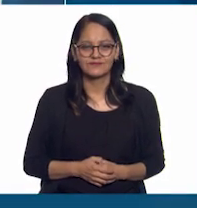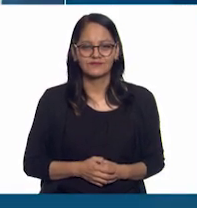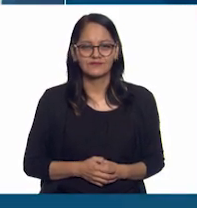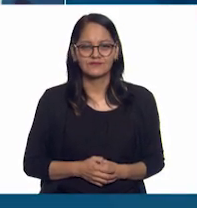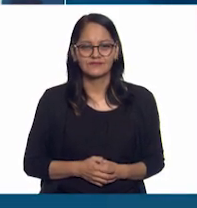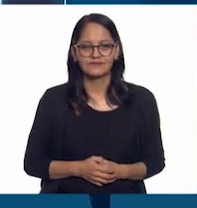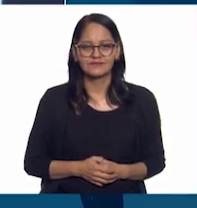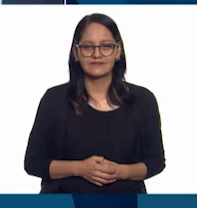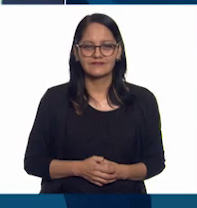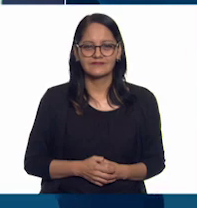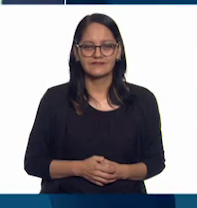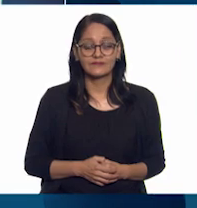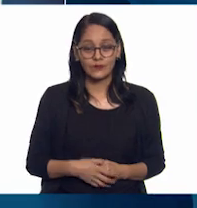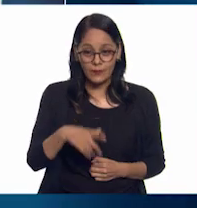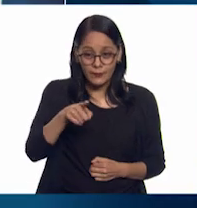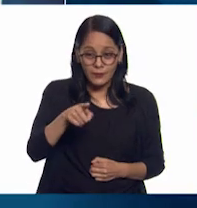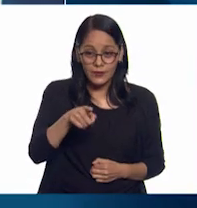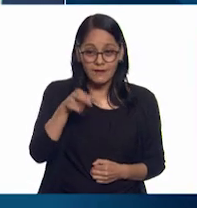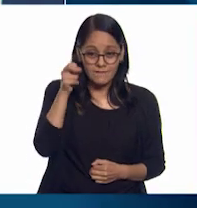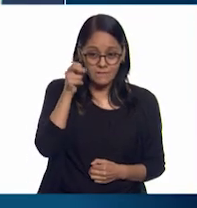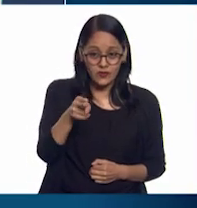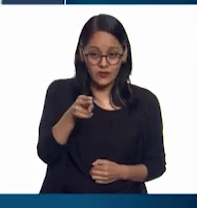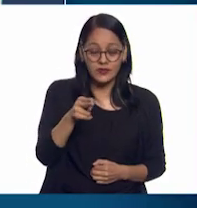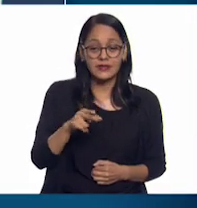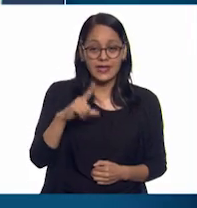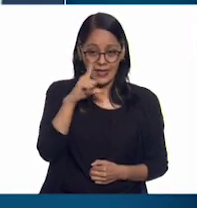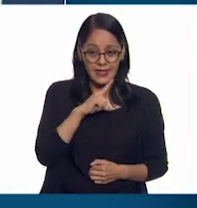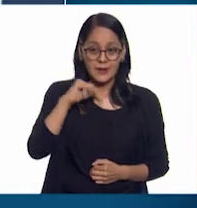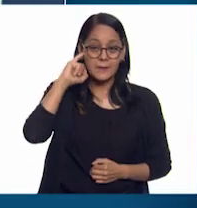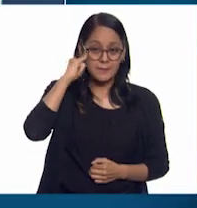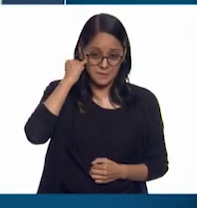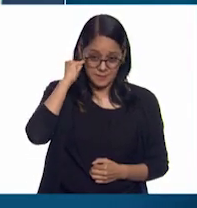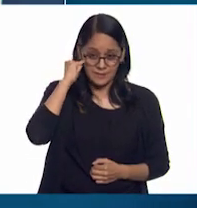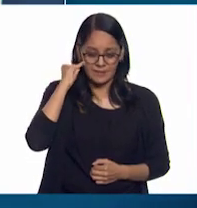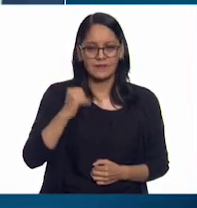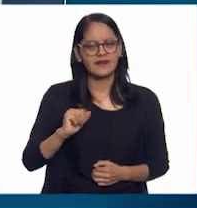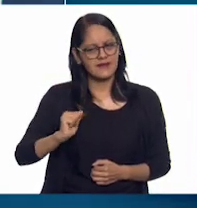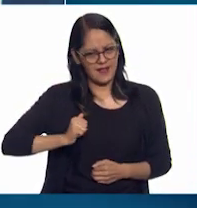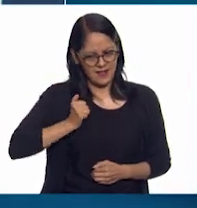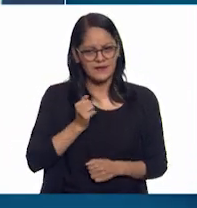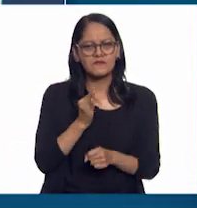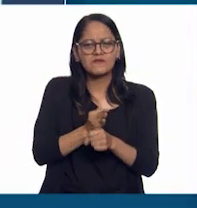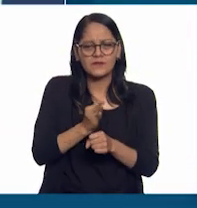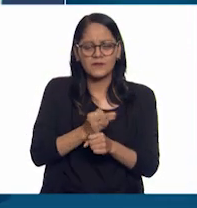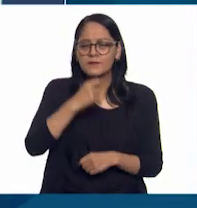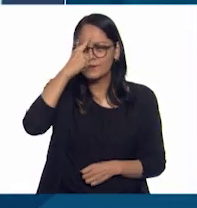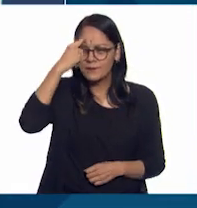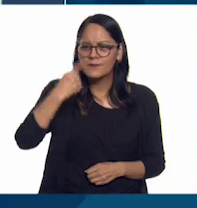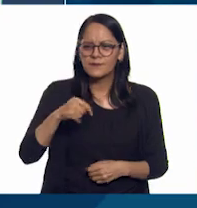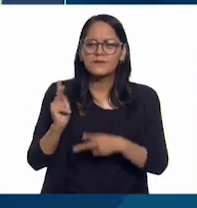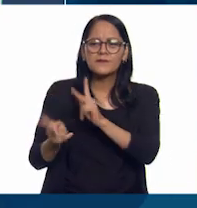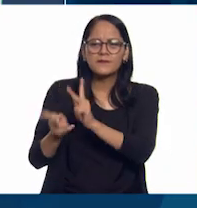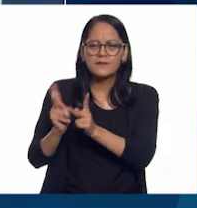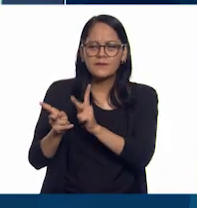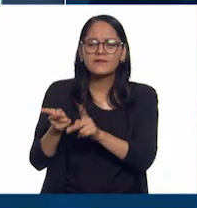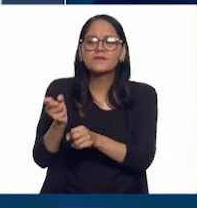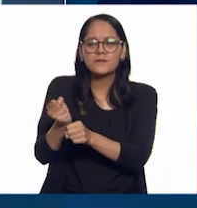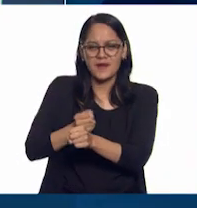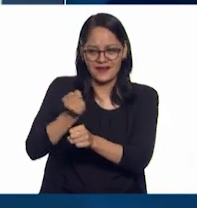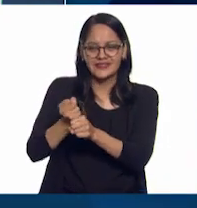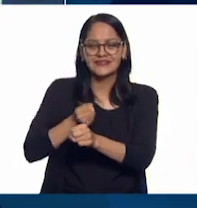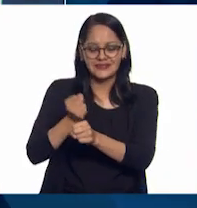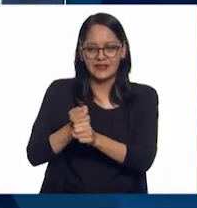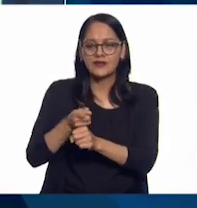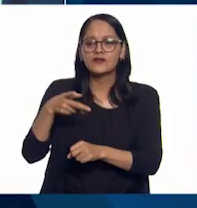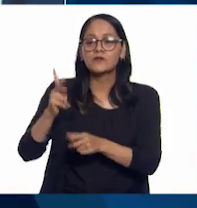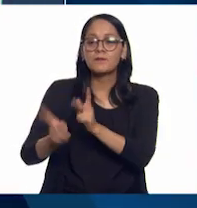¡Uy! Si tienes la fortuna de hablar una lengua indígena, aprovecha este momento para practicarla y